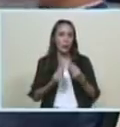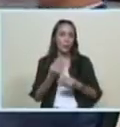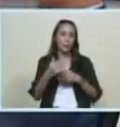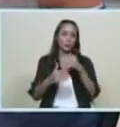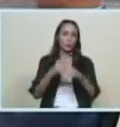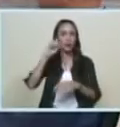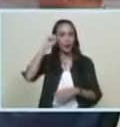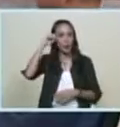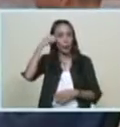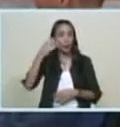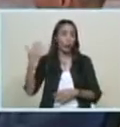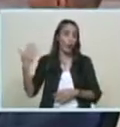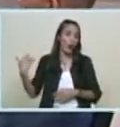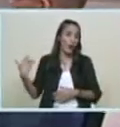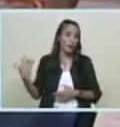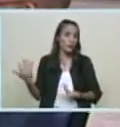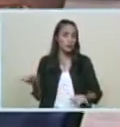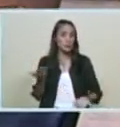recuerdos